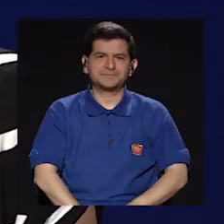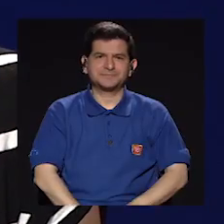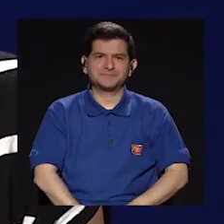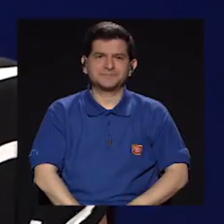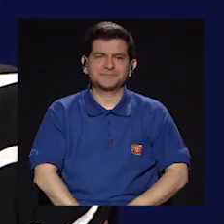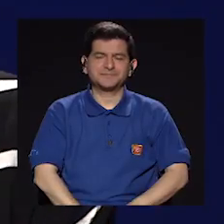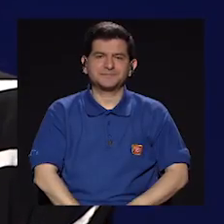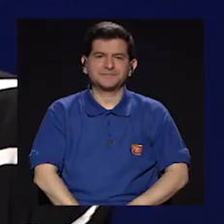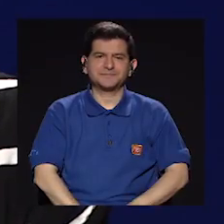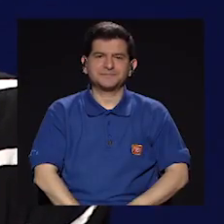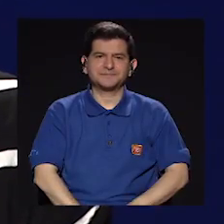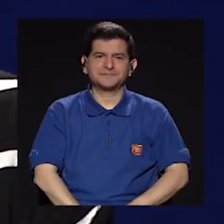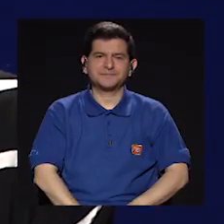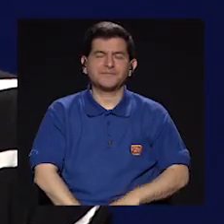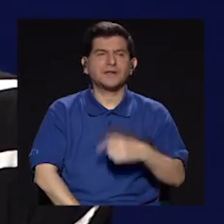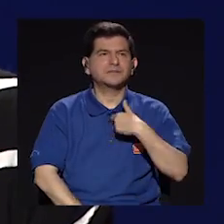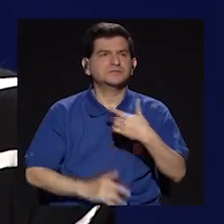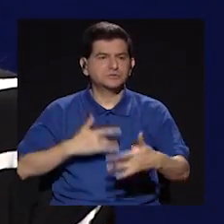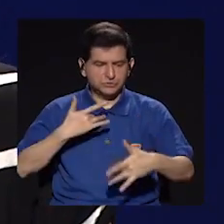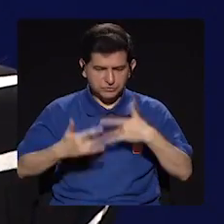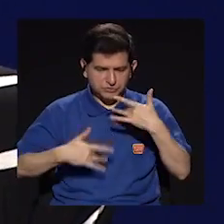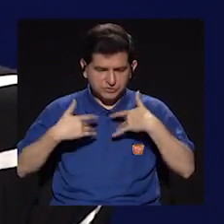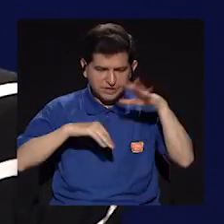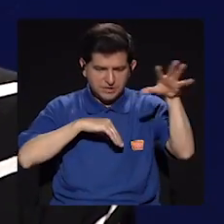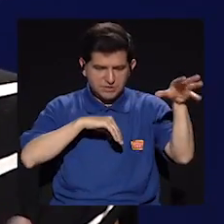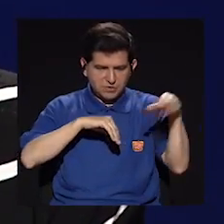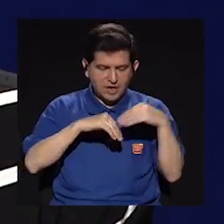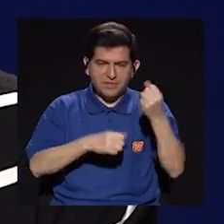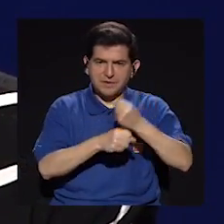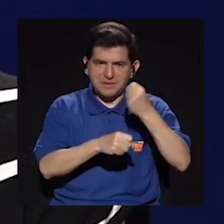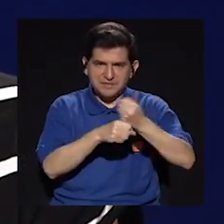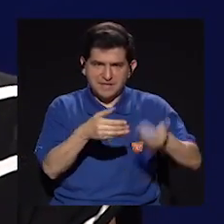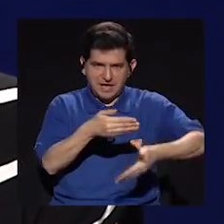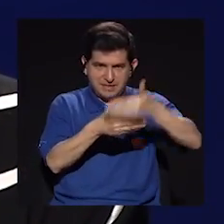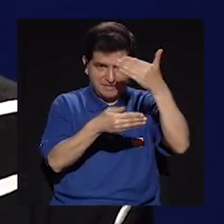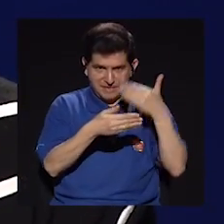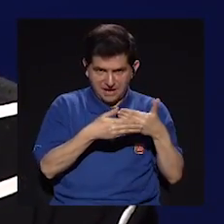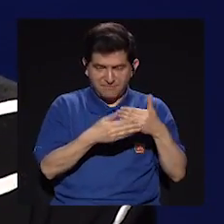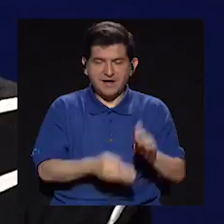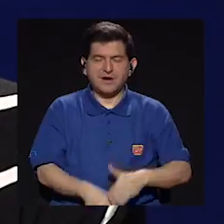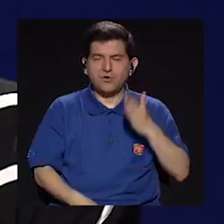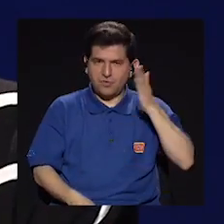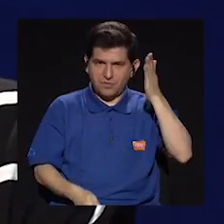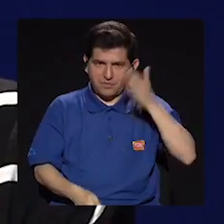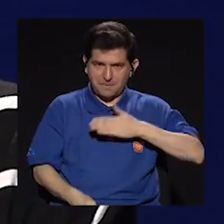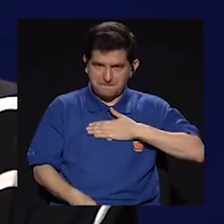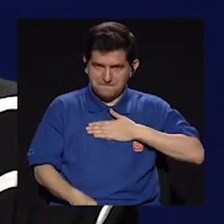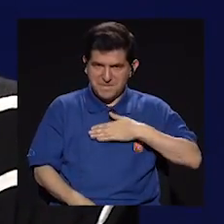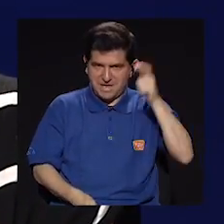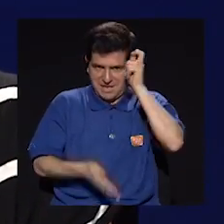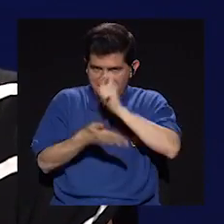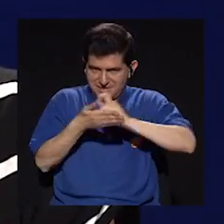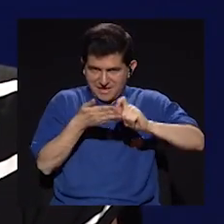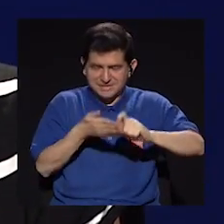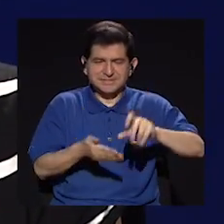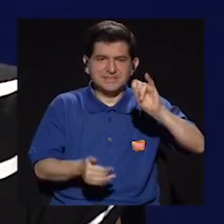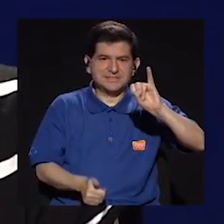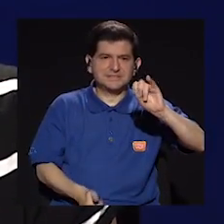siento que, además de este trabajo anterior que hicimos, de mi tesis con Irene,